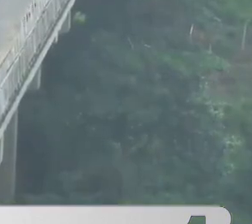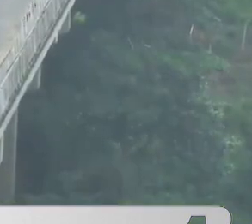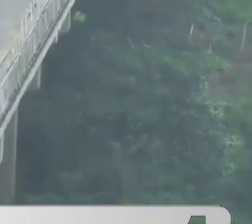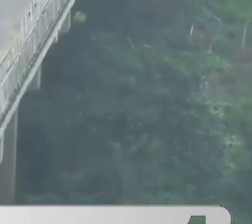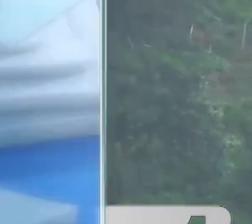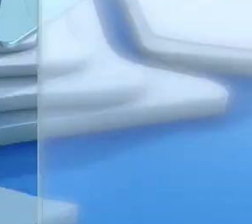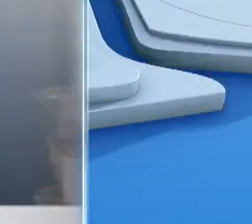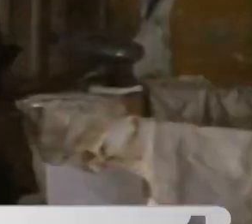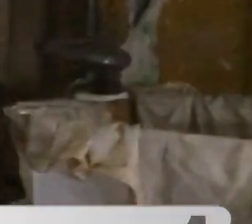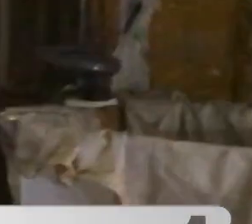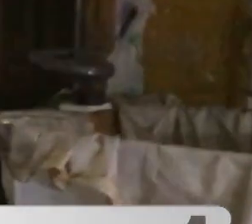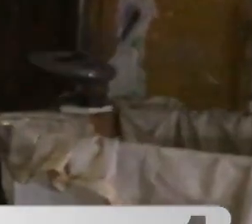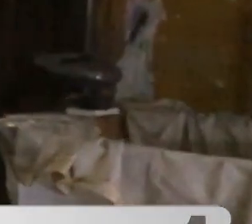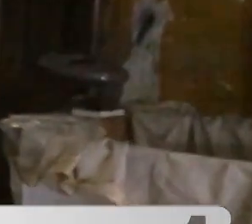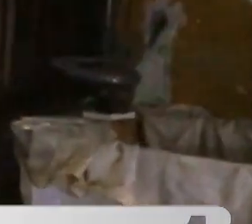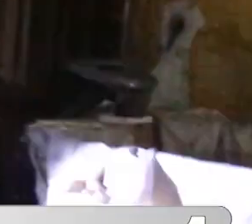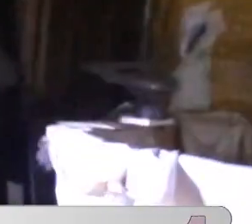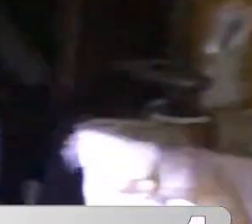investiga